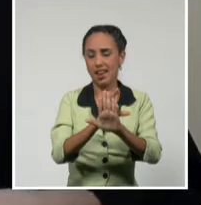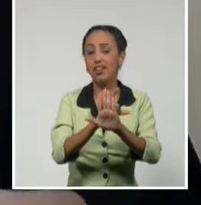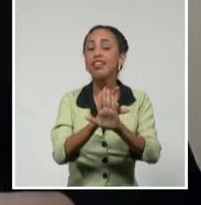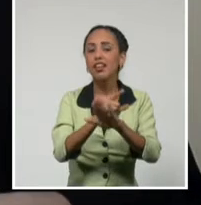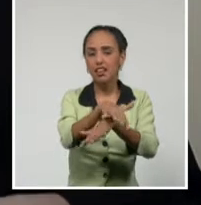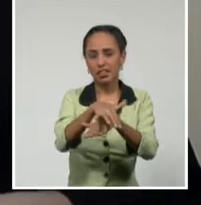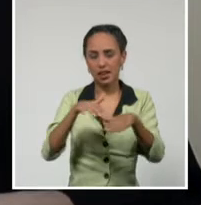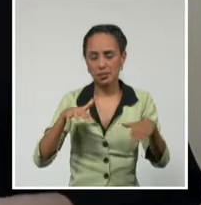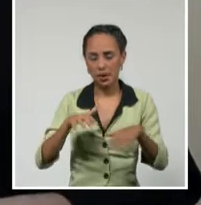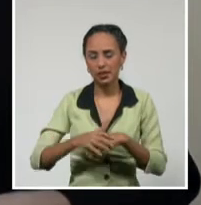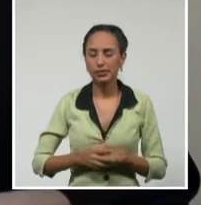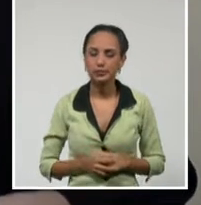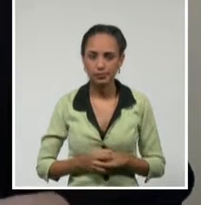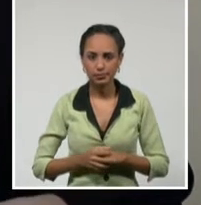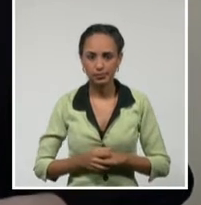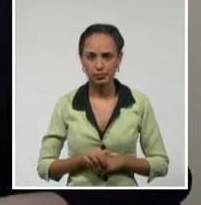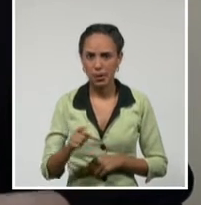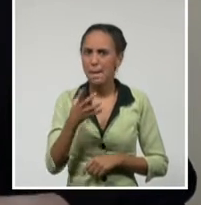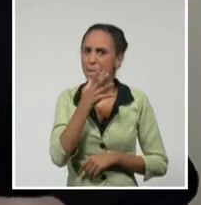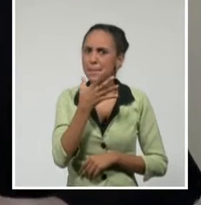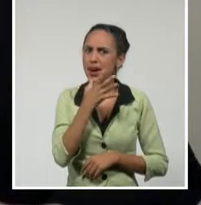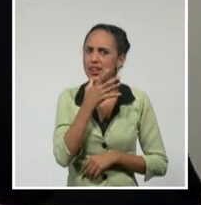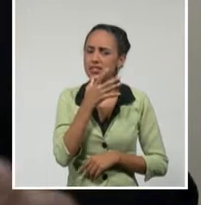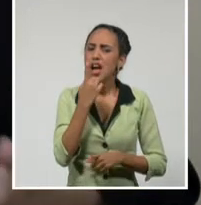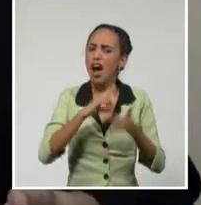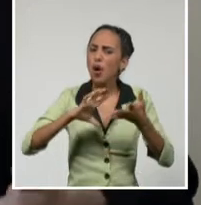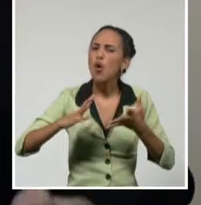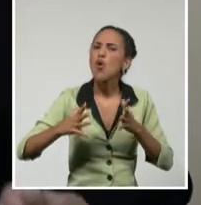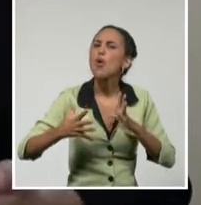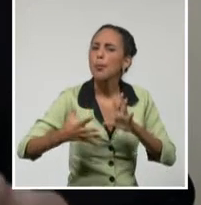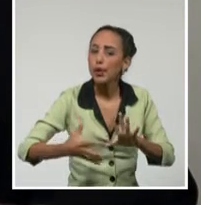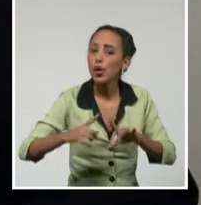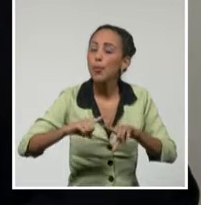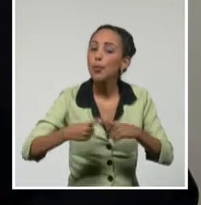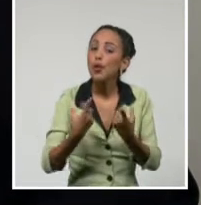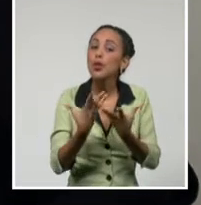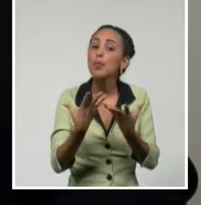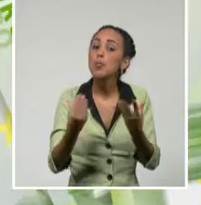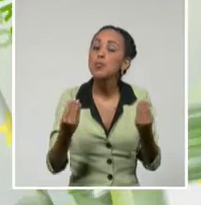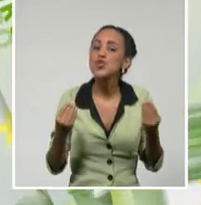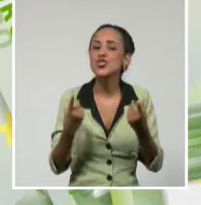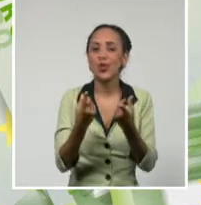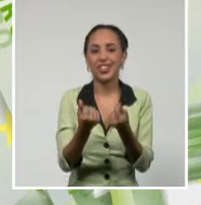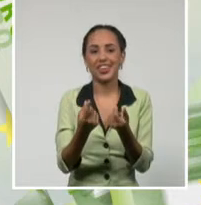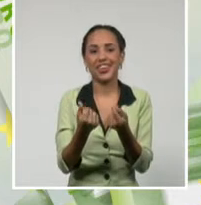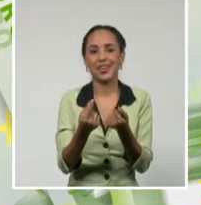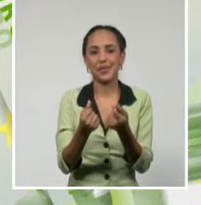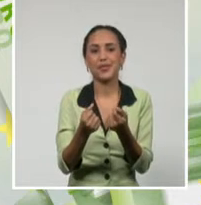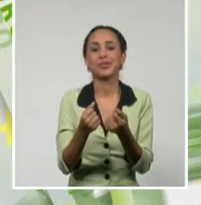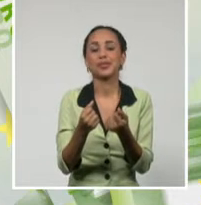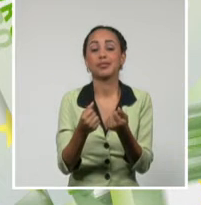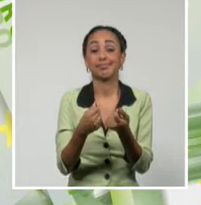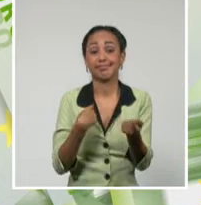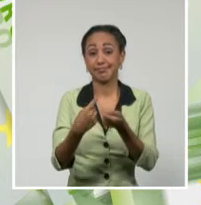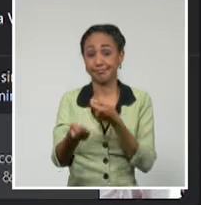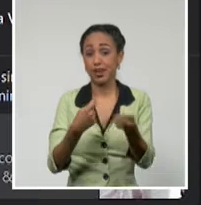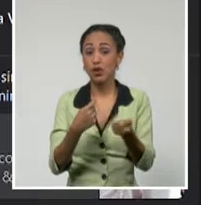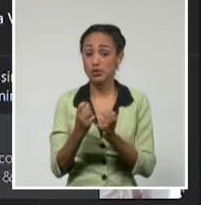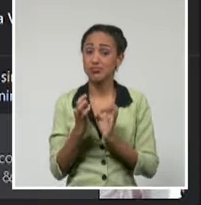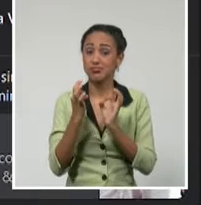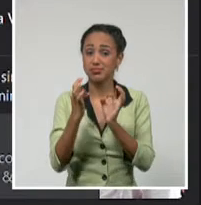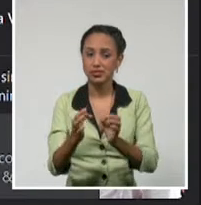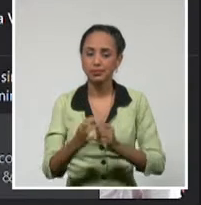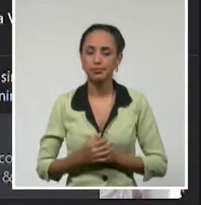animales, algo que parece muy complejo debido a la gran cantidad de dinero producido por la actividad. Además,